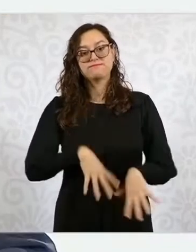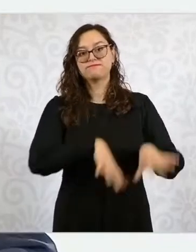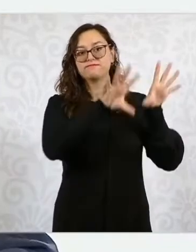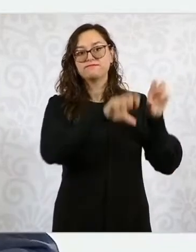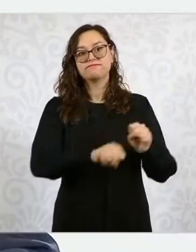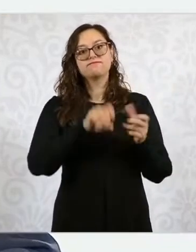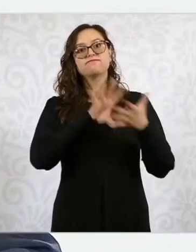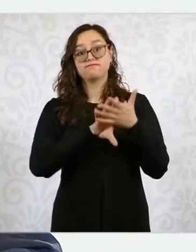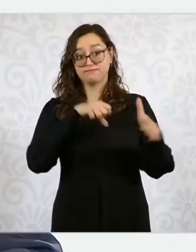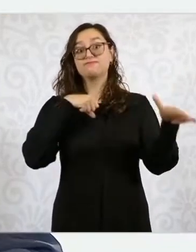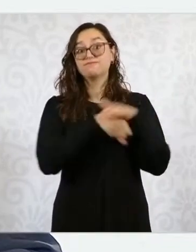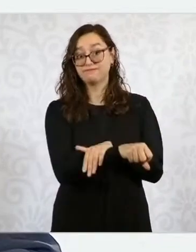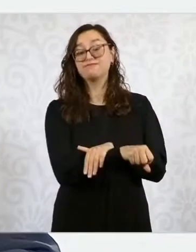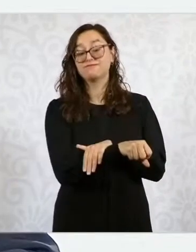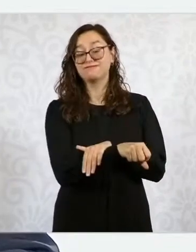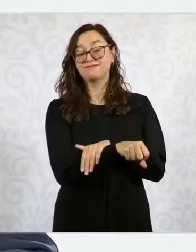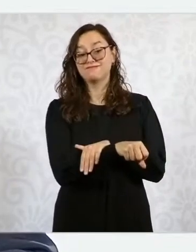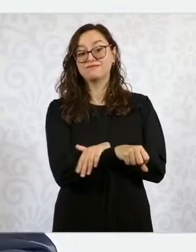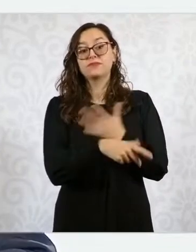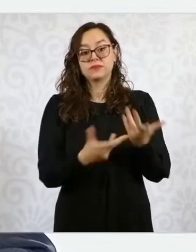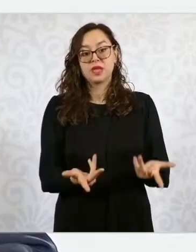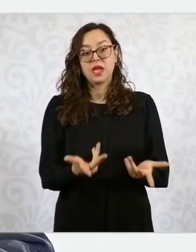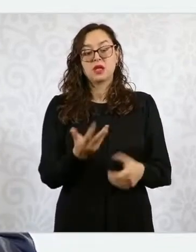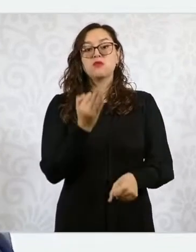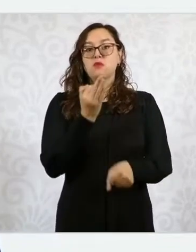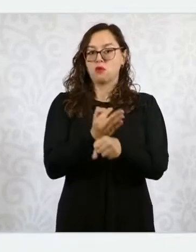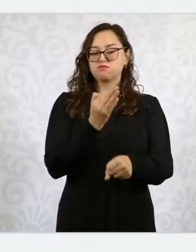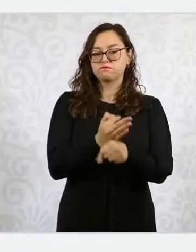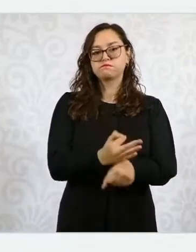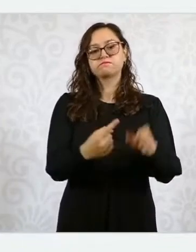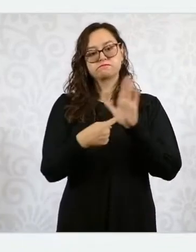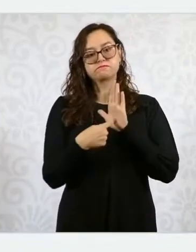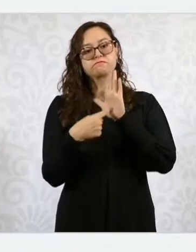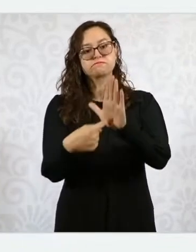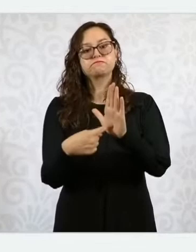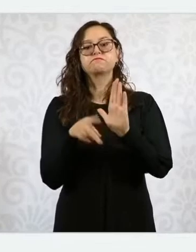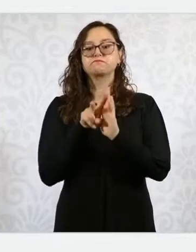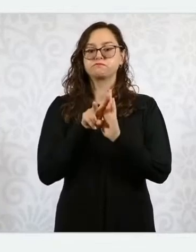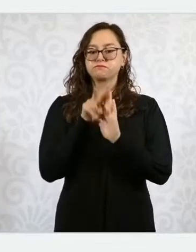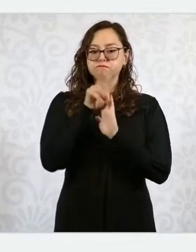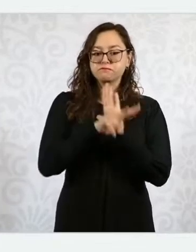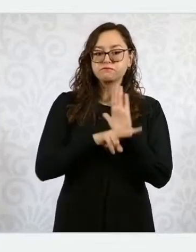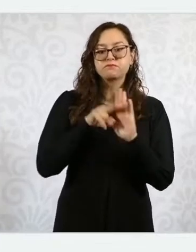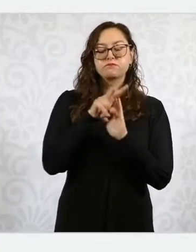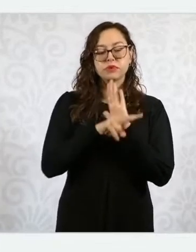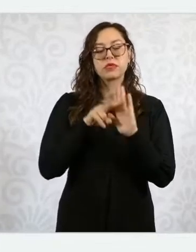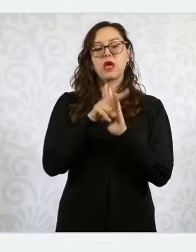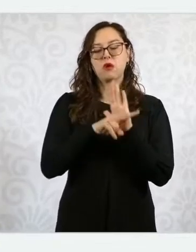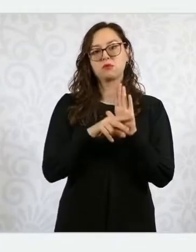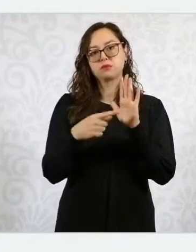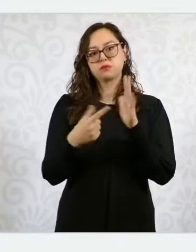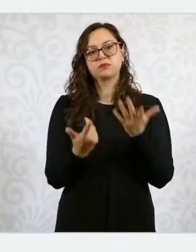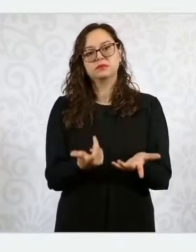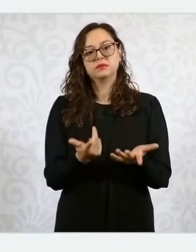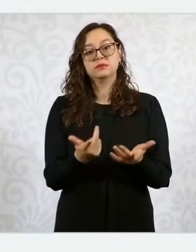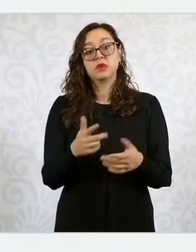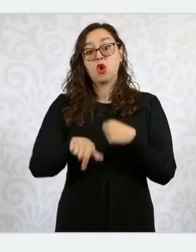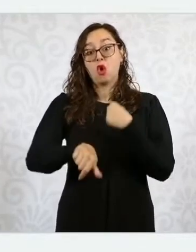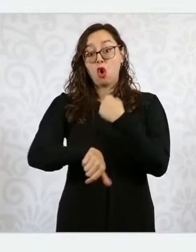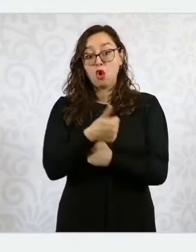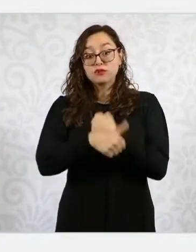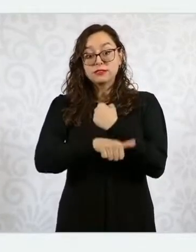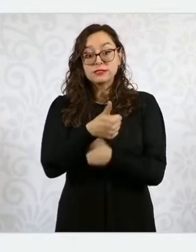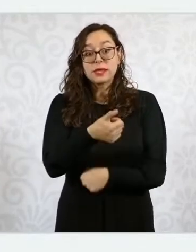de lo que fue el movimiento estudiantil de 1968, a quien nos ve a la distancia, dura 11